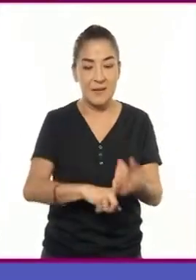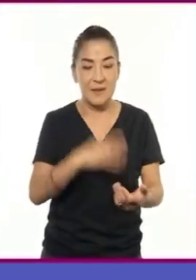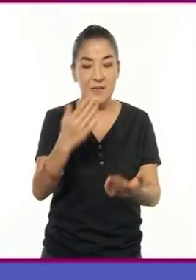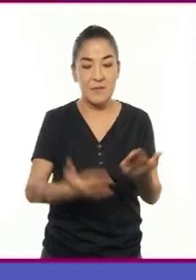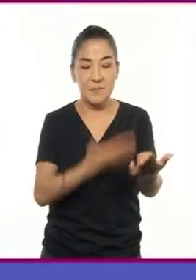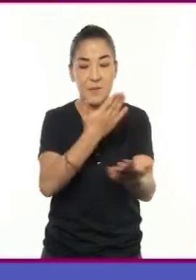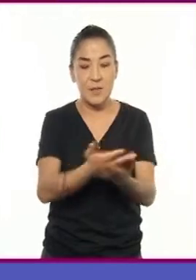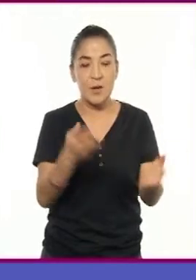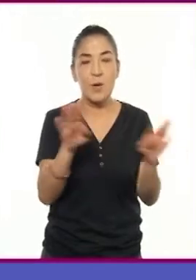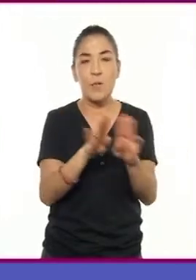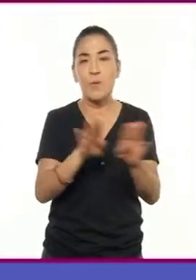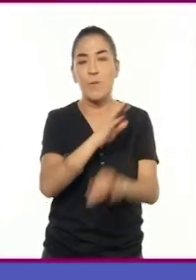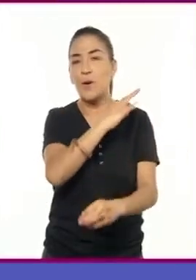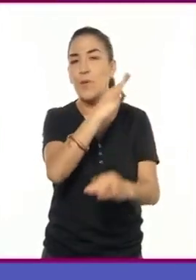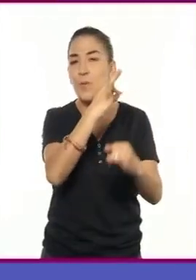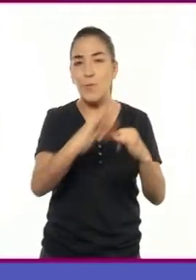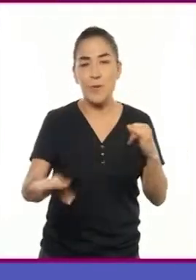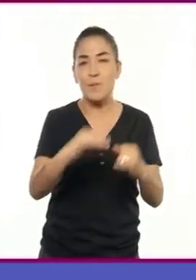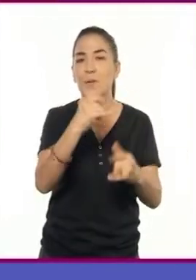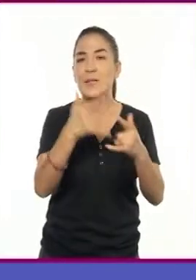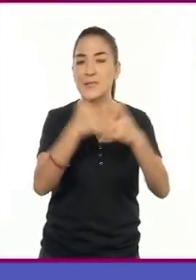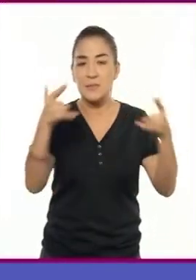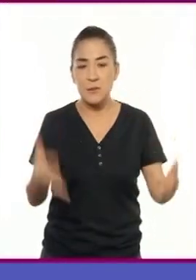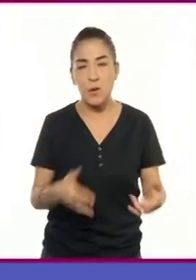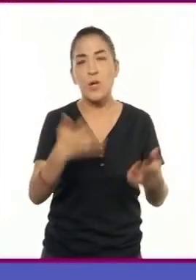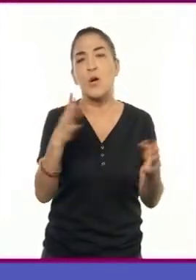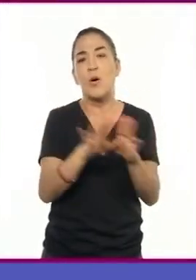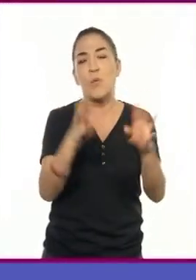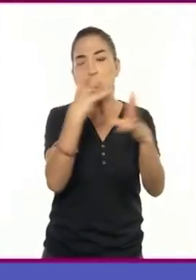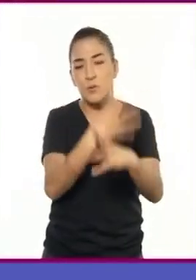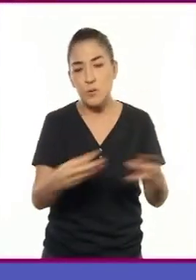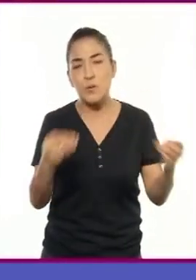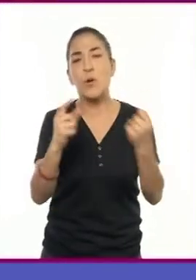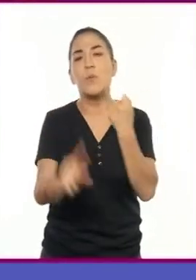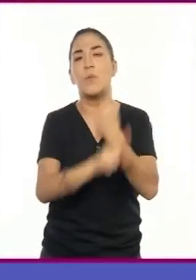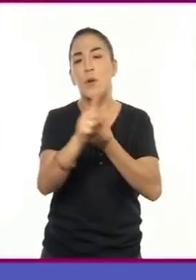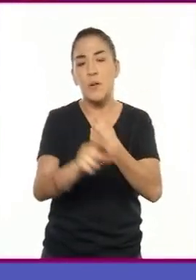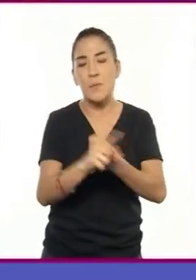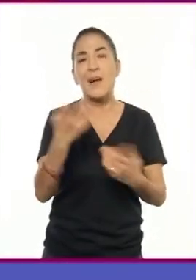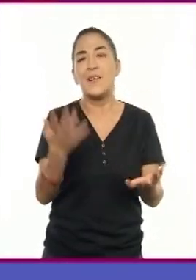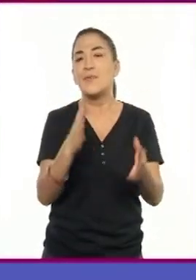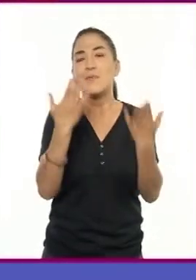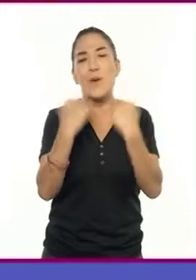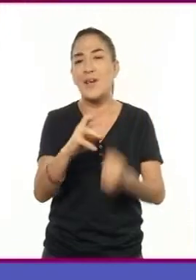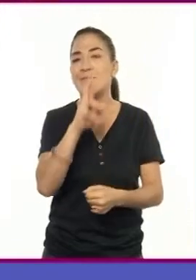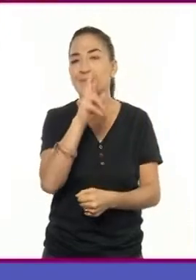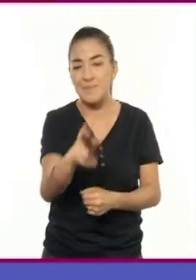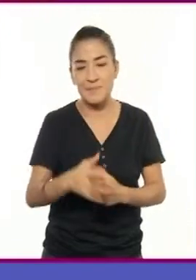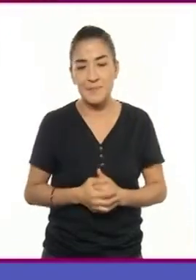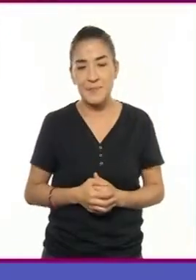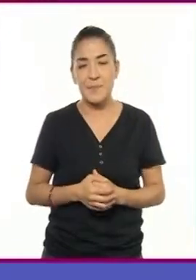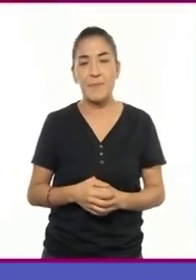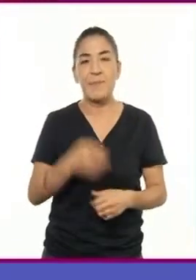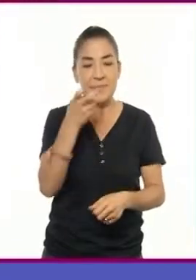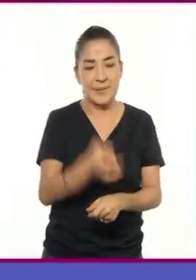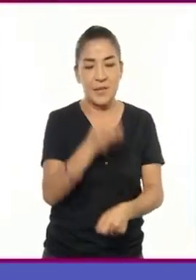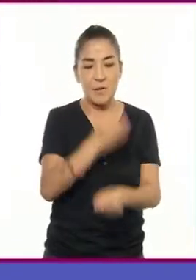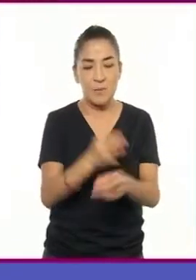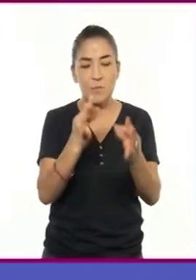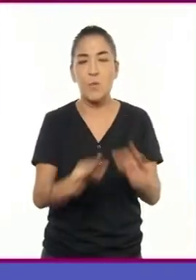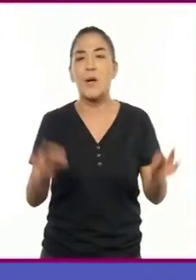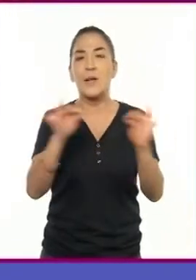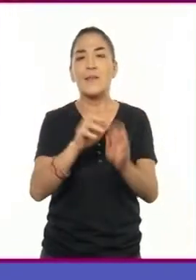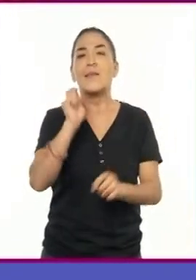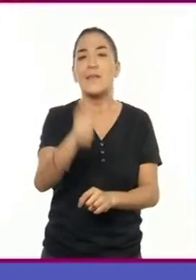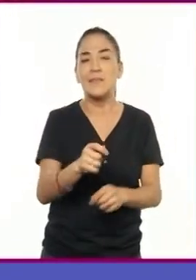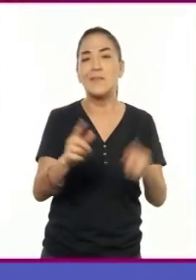revelación que da fin a la historia. Puede ser una solución o un problema sin resolver. Lo importante en esta parte es que